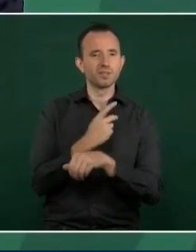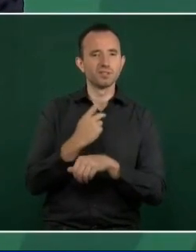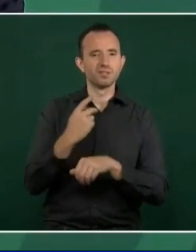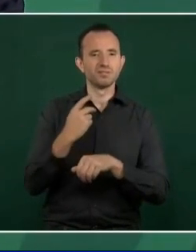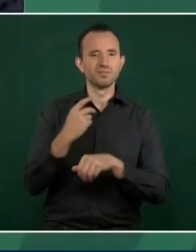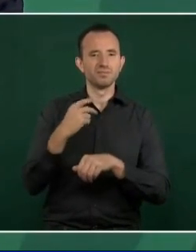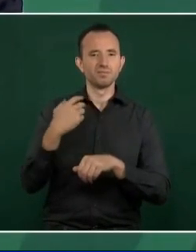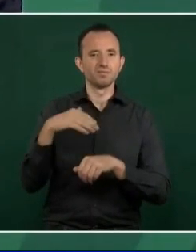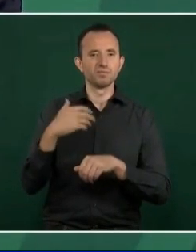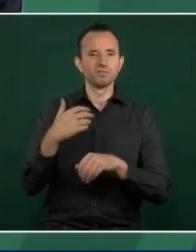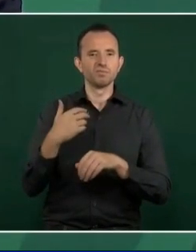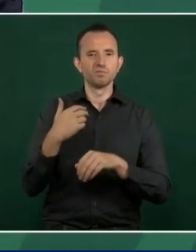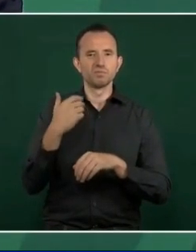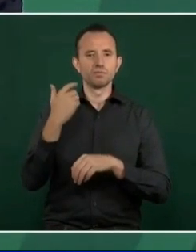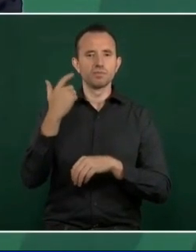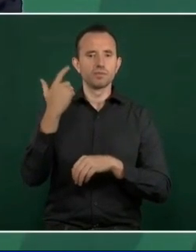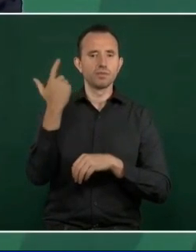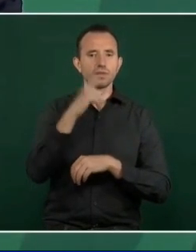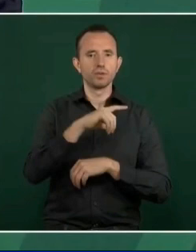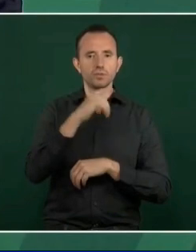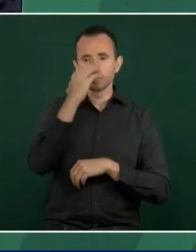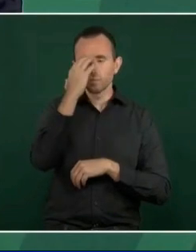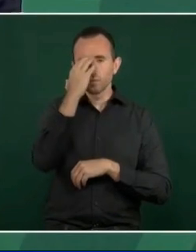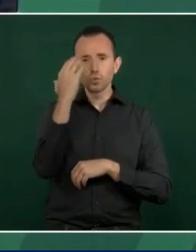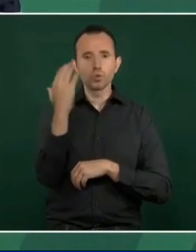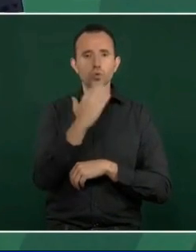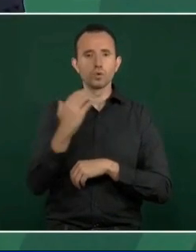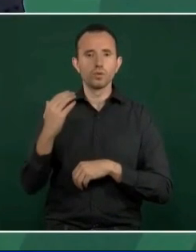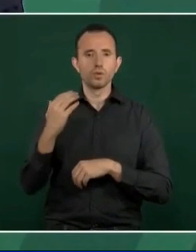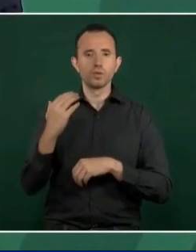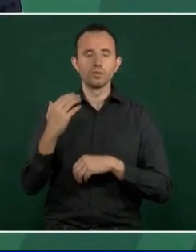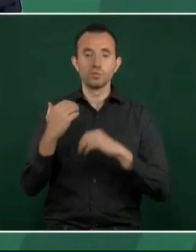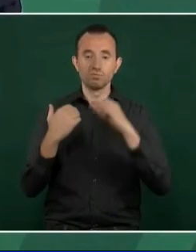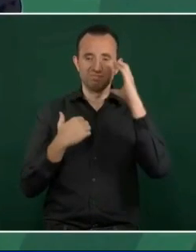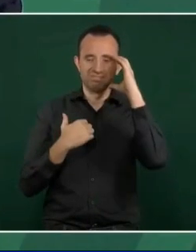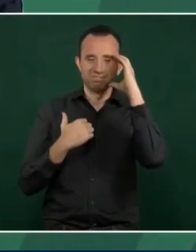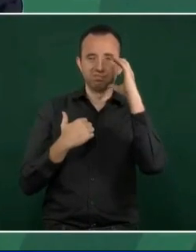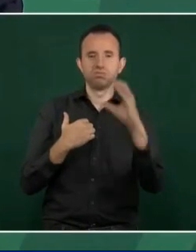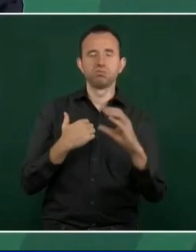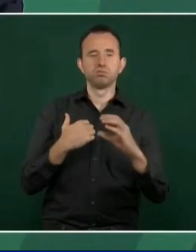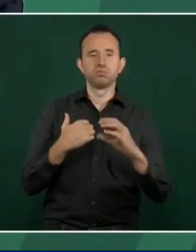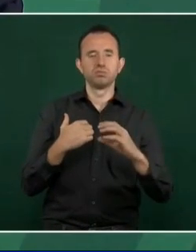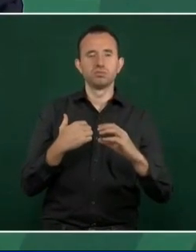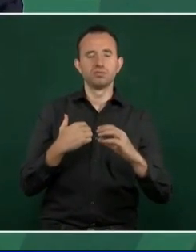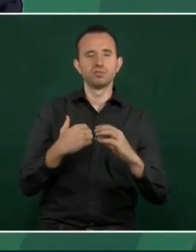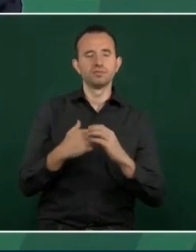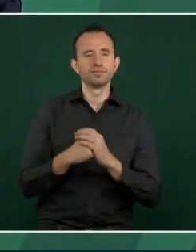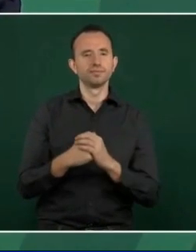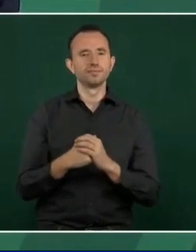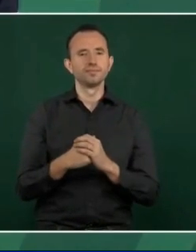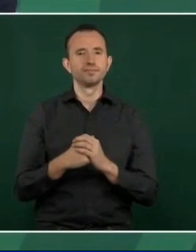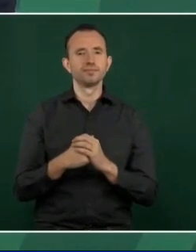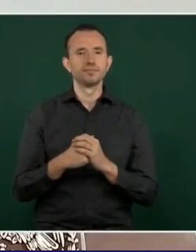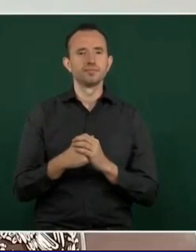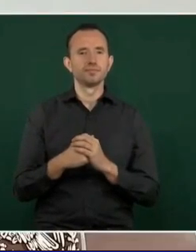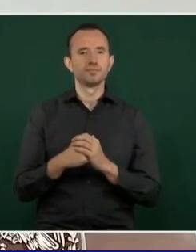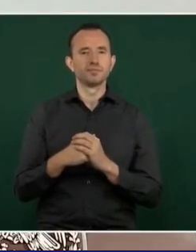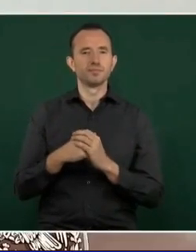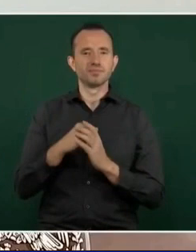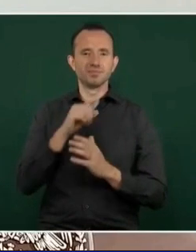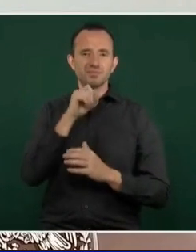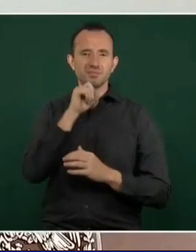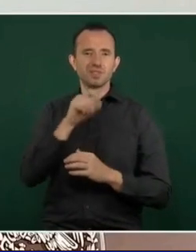inhumana y al mismo tiempo castigar a los